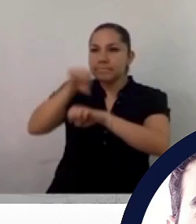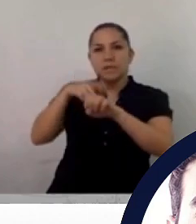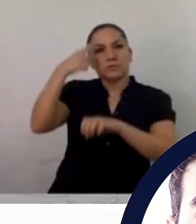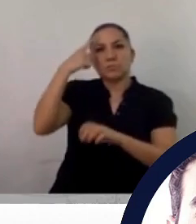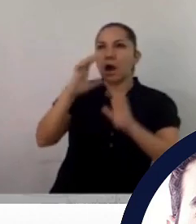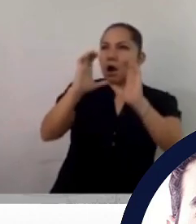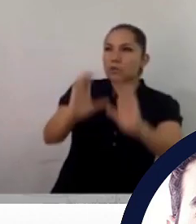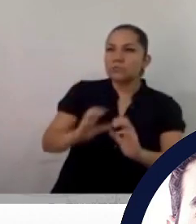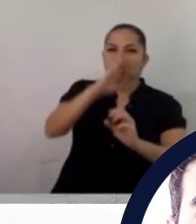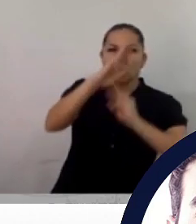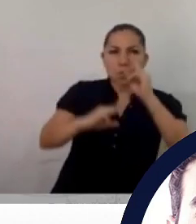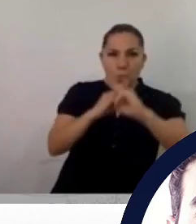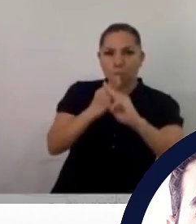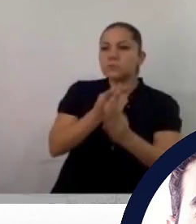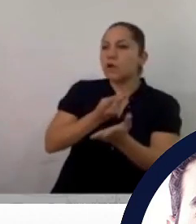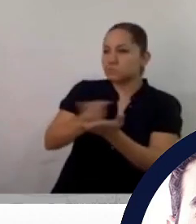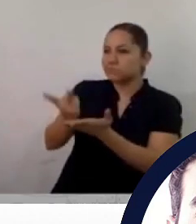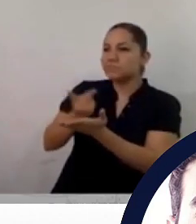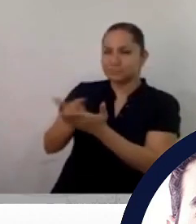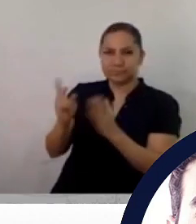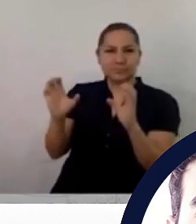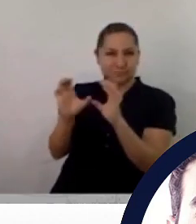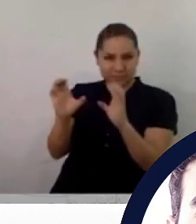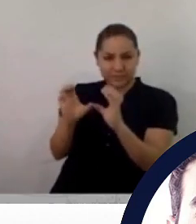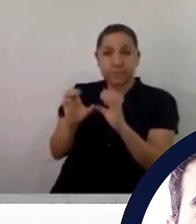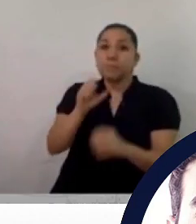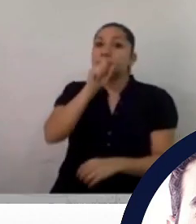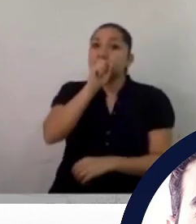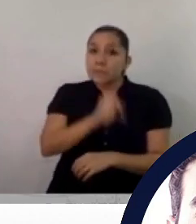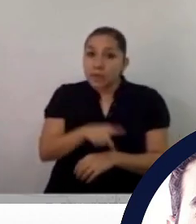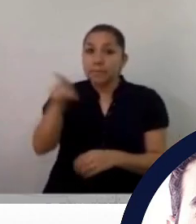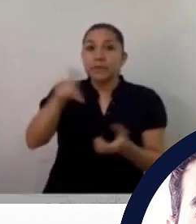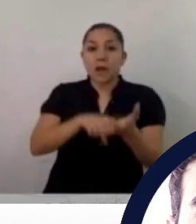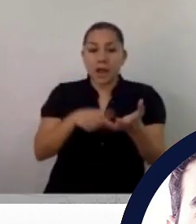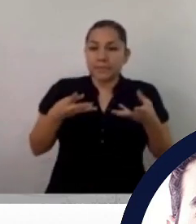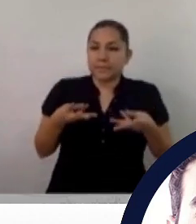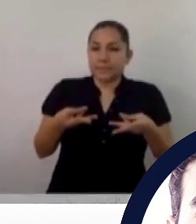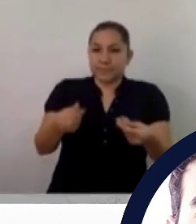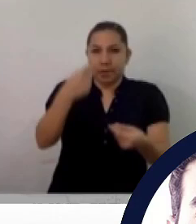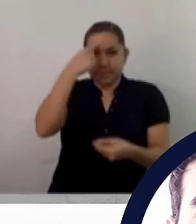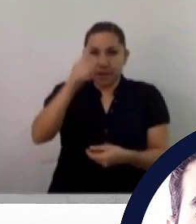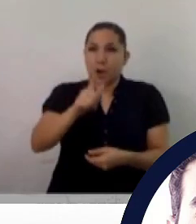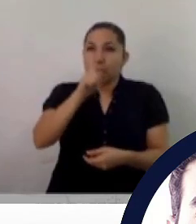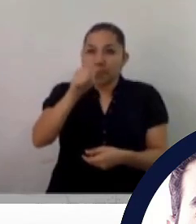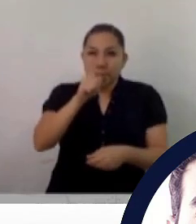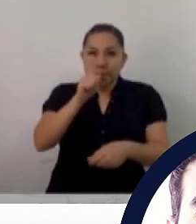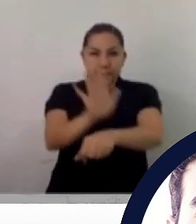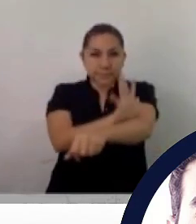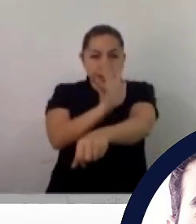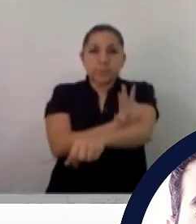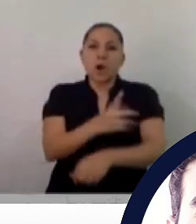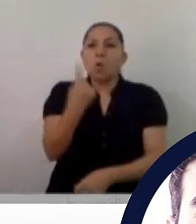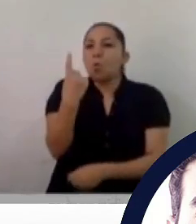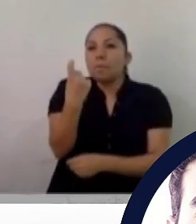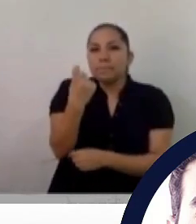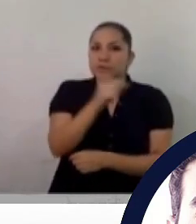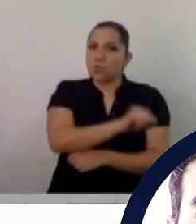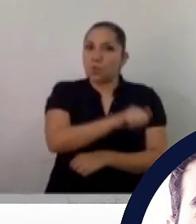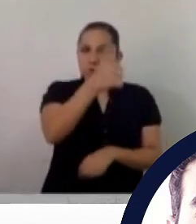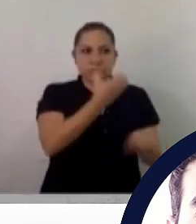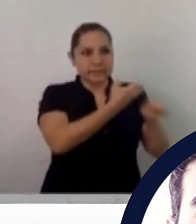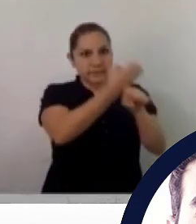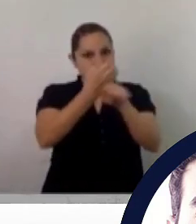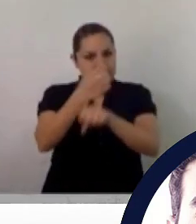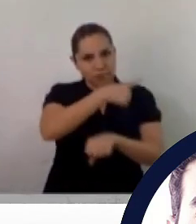A ver, lo otro, corrupción va en estas medallas, también me dijiste, ¿verdad? O sea, en combate a la corrupción, que no le va bien tampoco. El